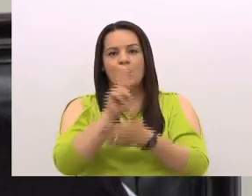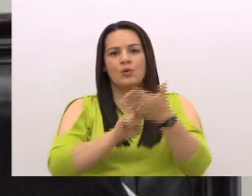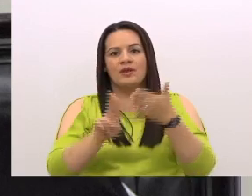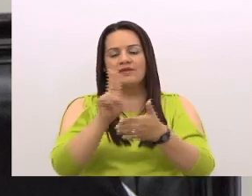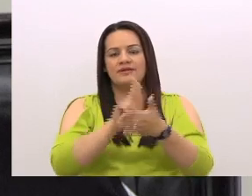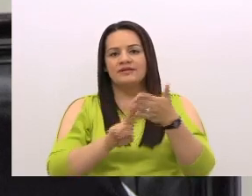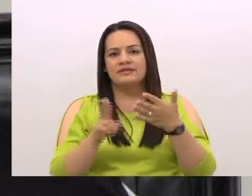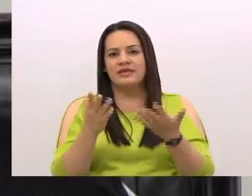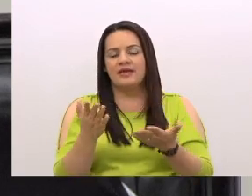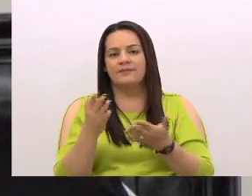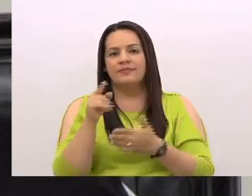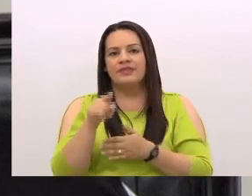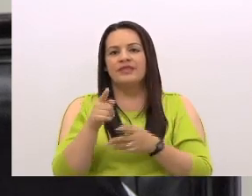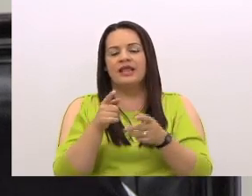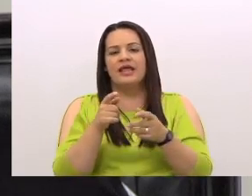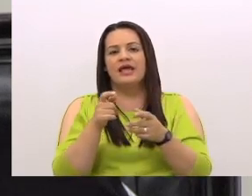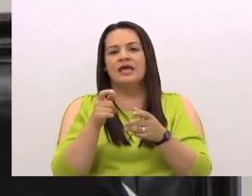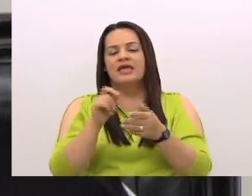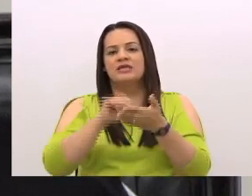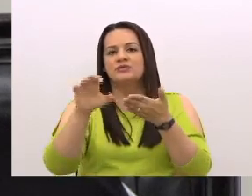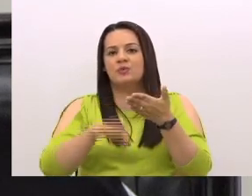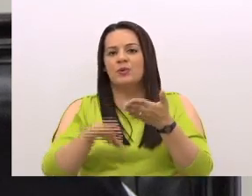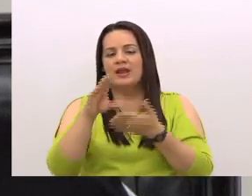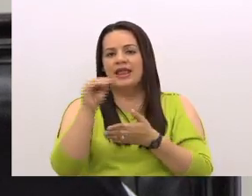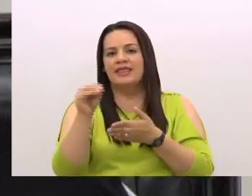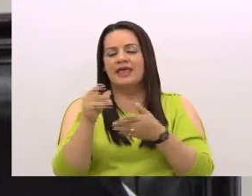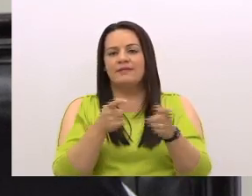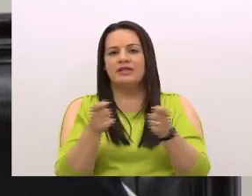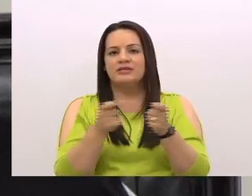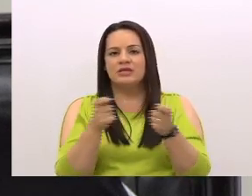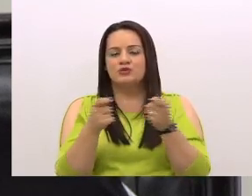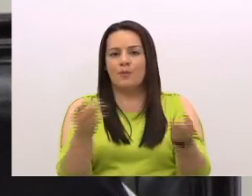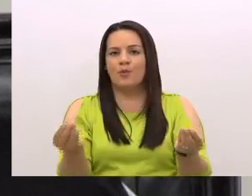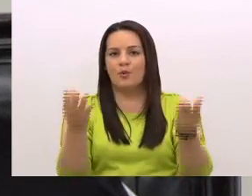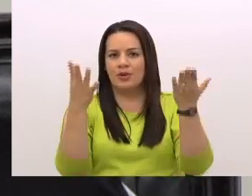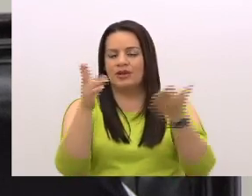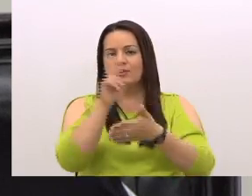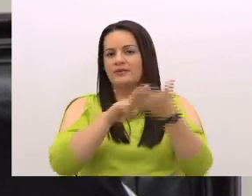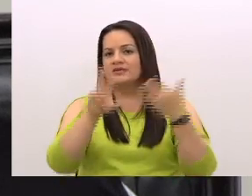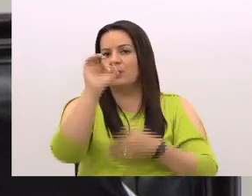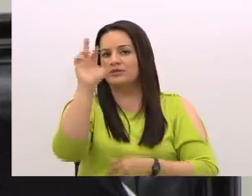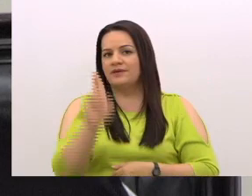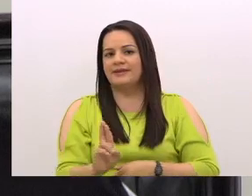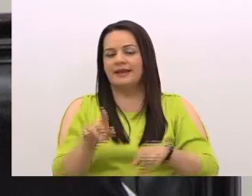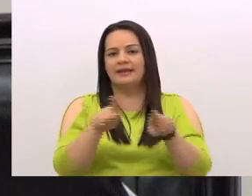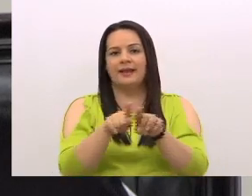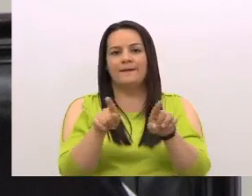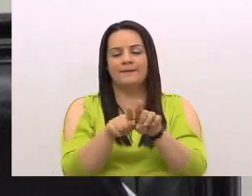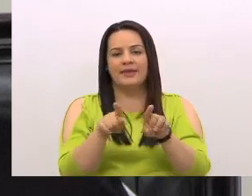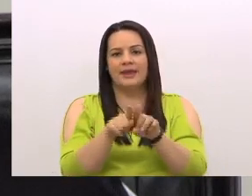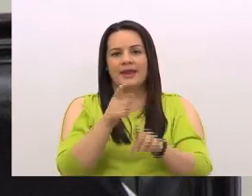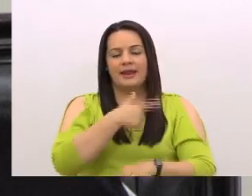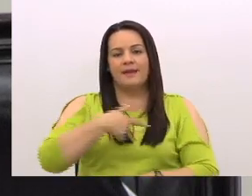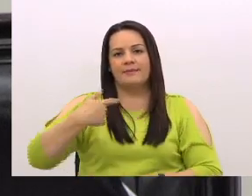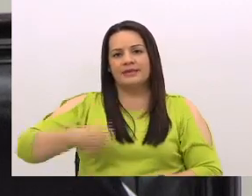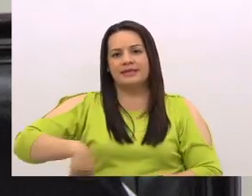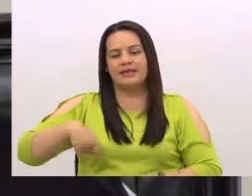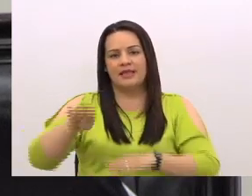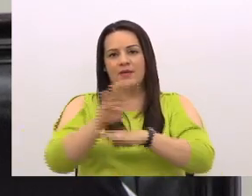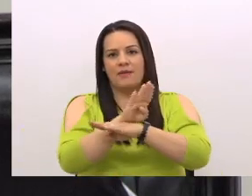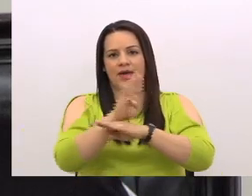de la Escuela de Administración Pública de la Universidad de Costa Rica y también estuvo el presidente de Banca de Desarrollo.